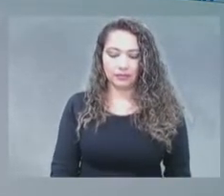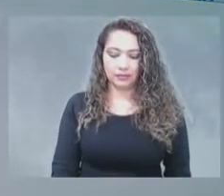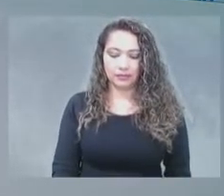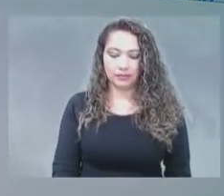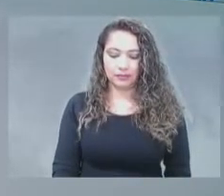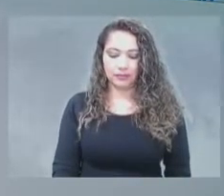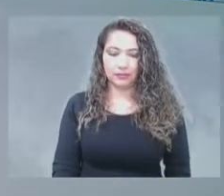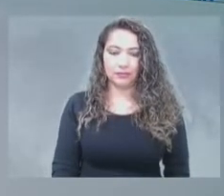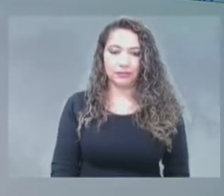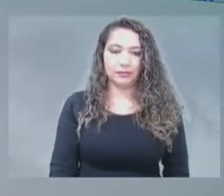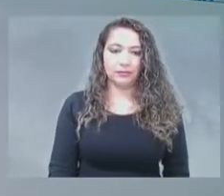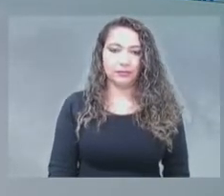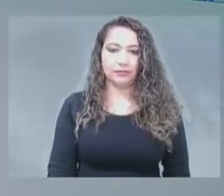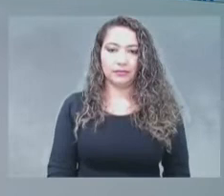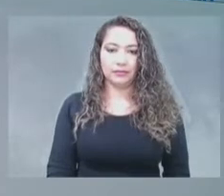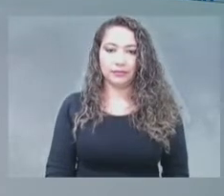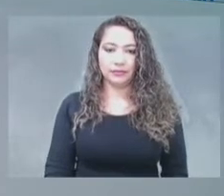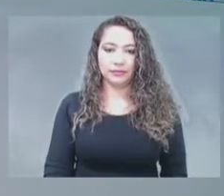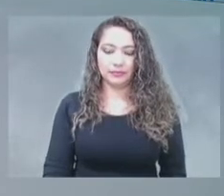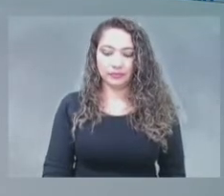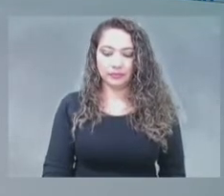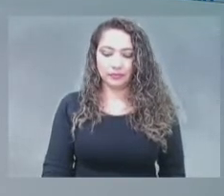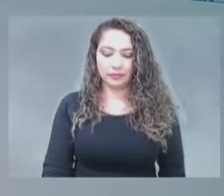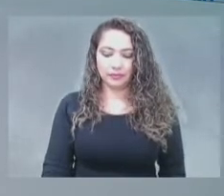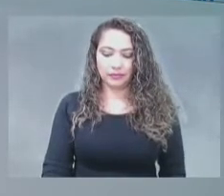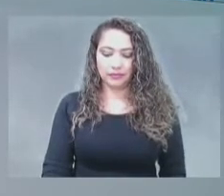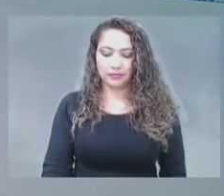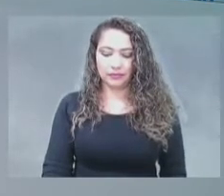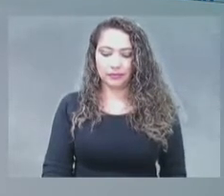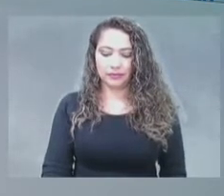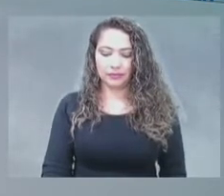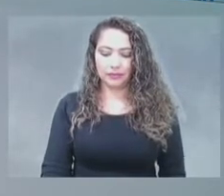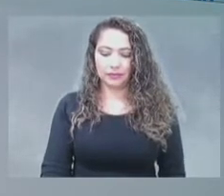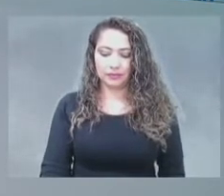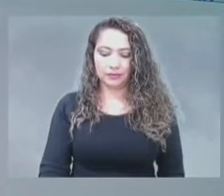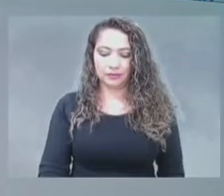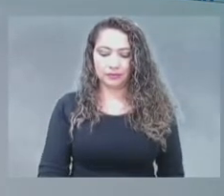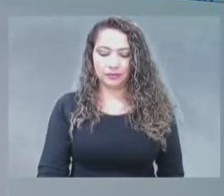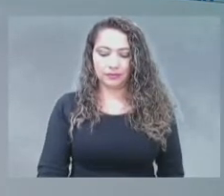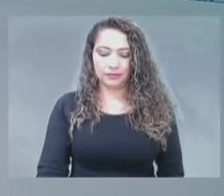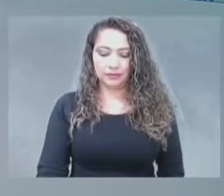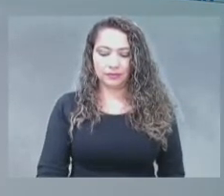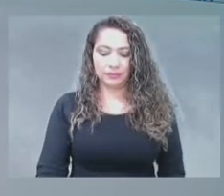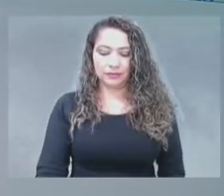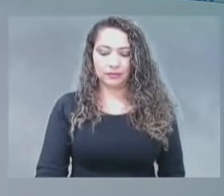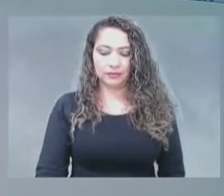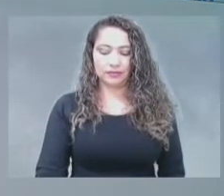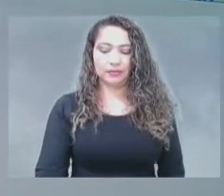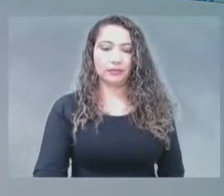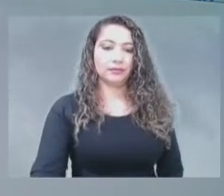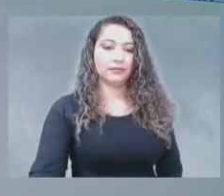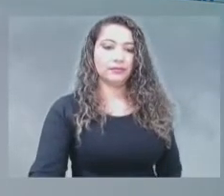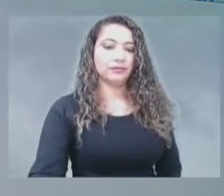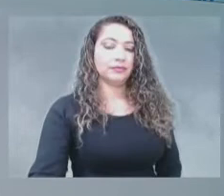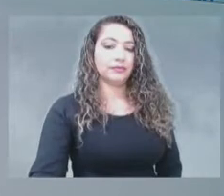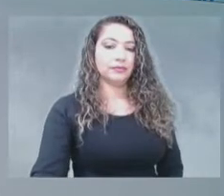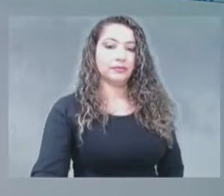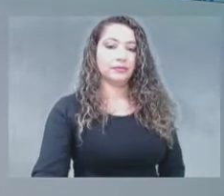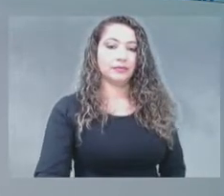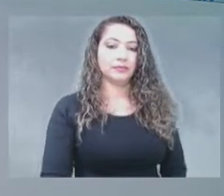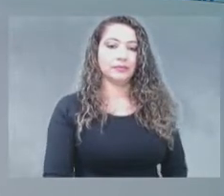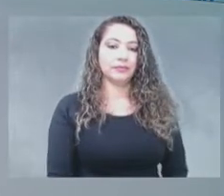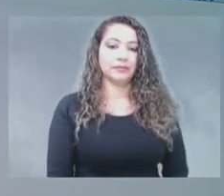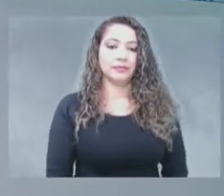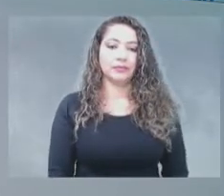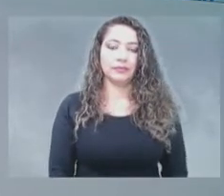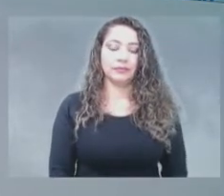es esa proyección que tenemos nosotros para el caso particular de IMT, porque hay una altísima demanda de espectro para IMT,